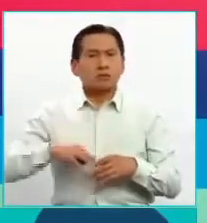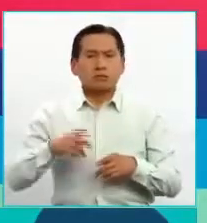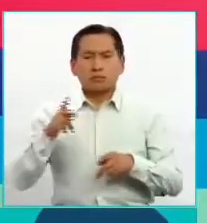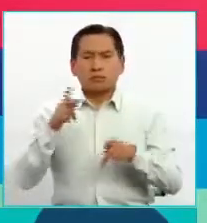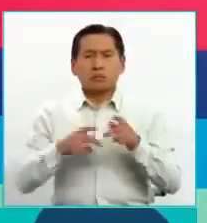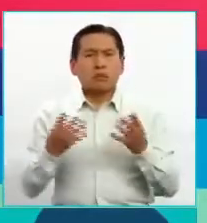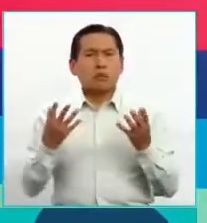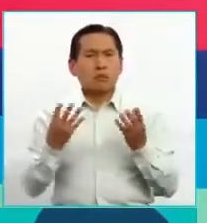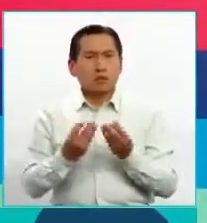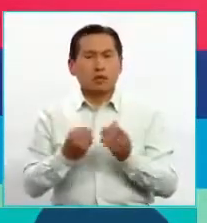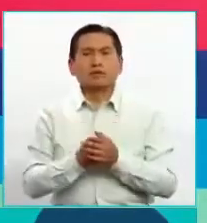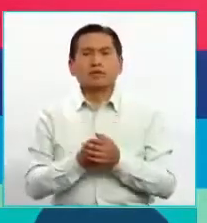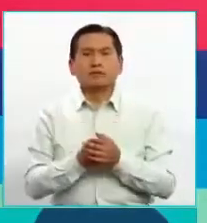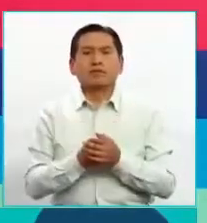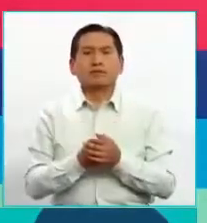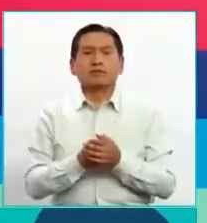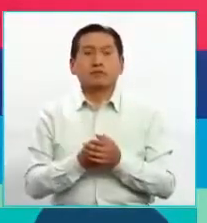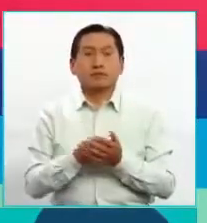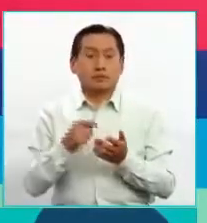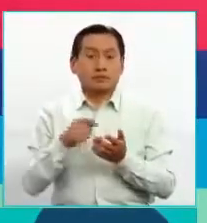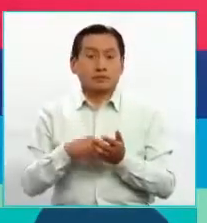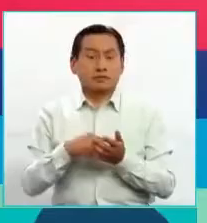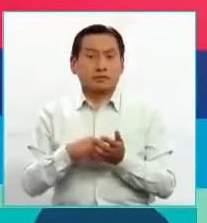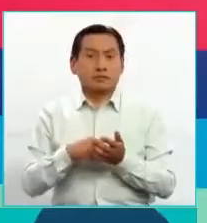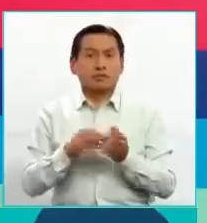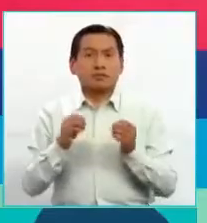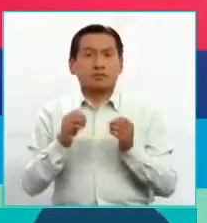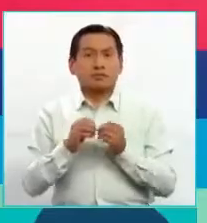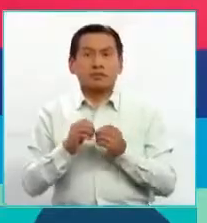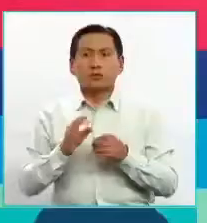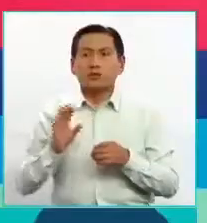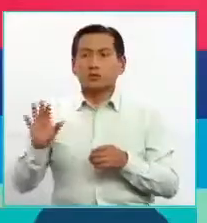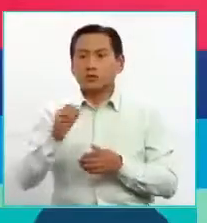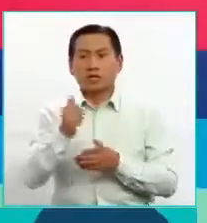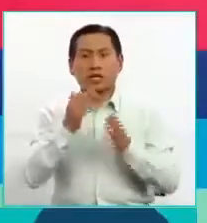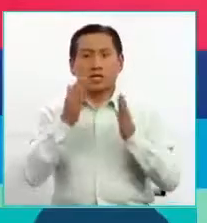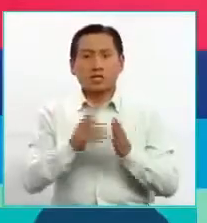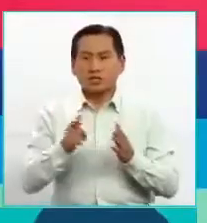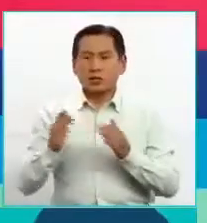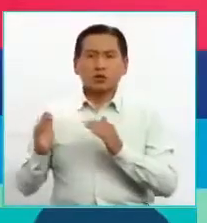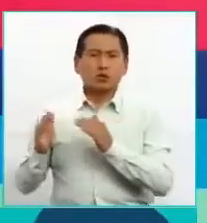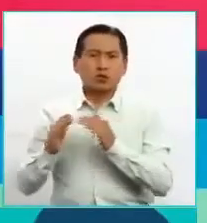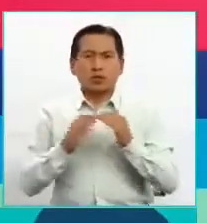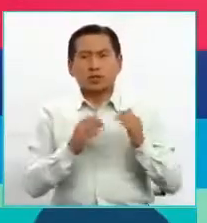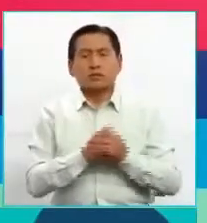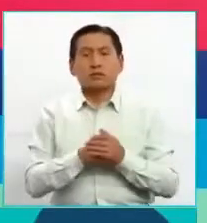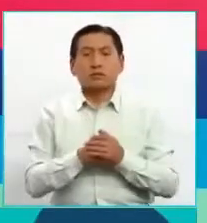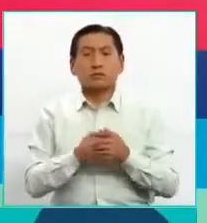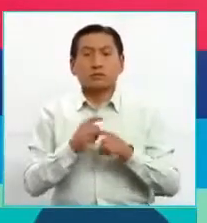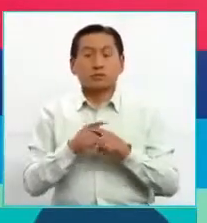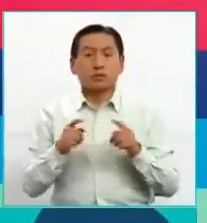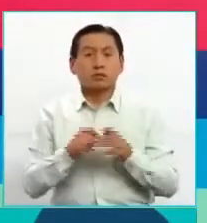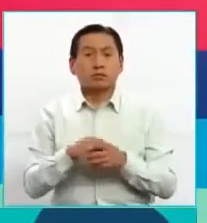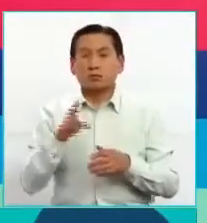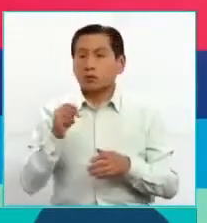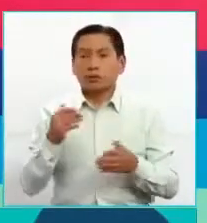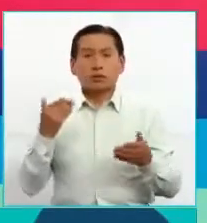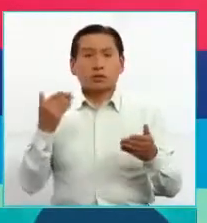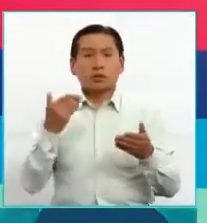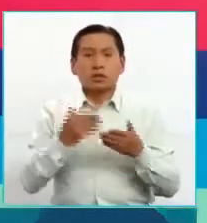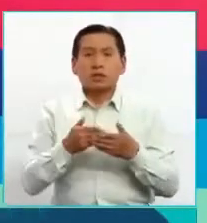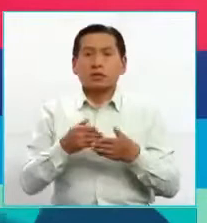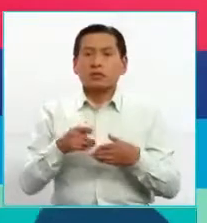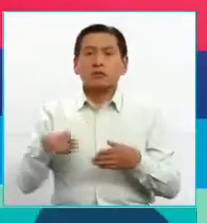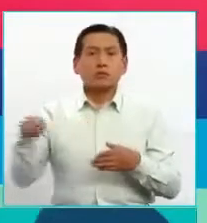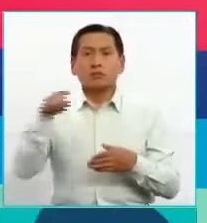personas. Y eso es más de nuestros hermanos artistas de las ciudades. Pero no se ha llegado a